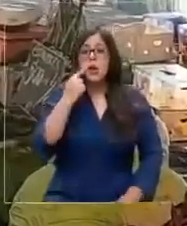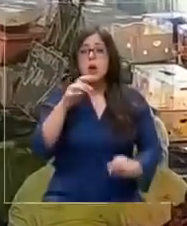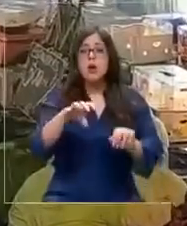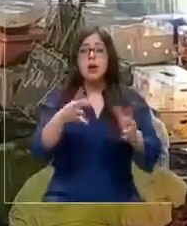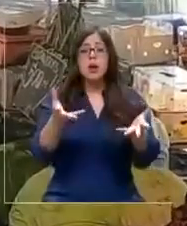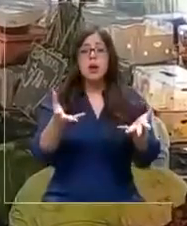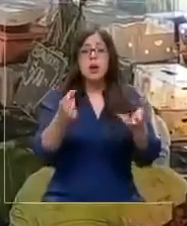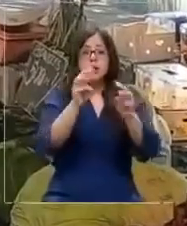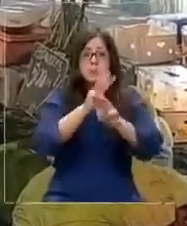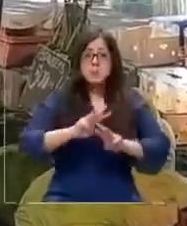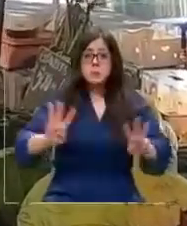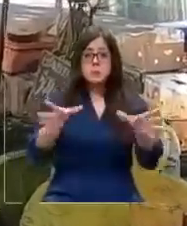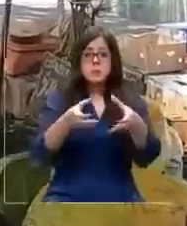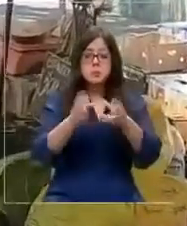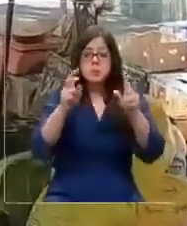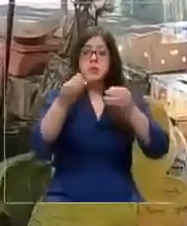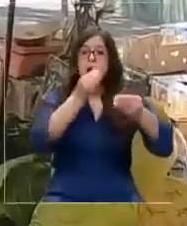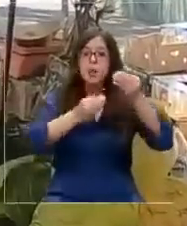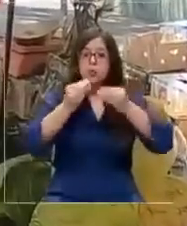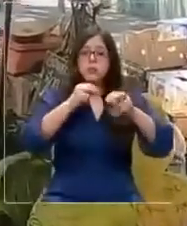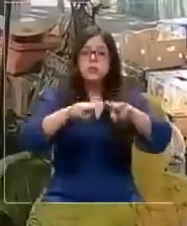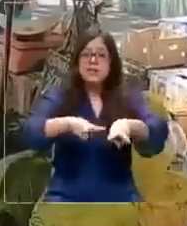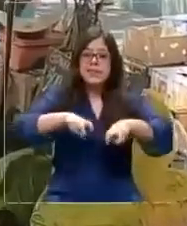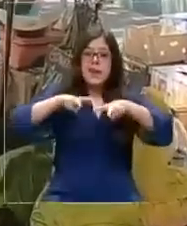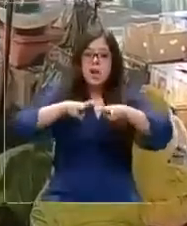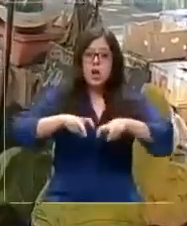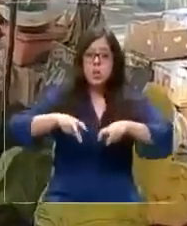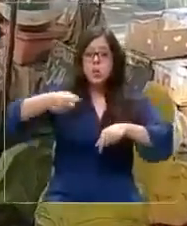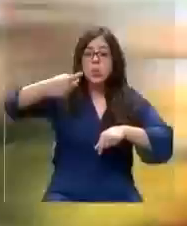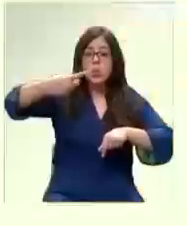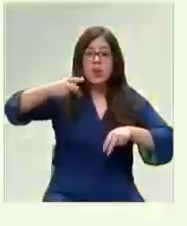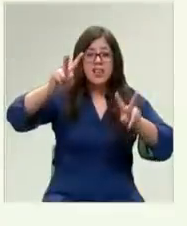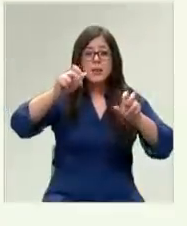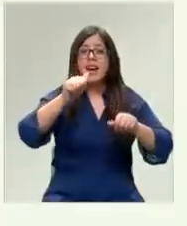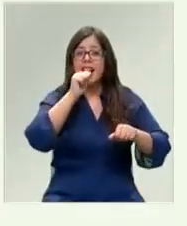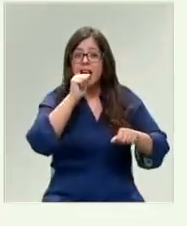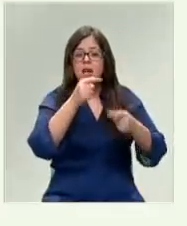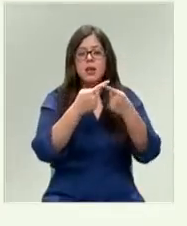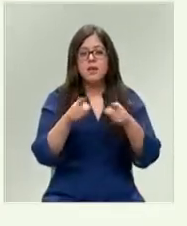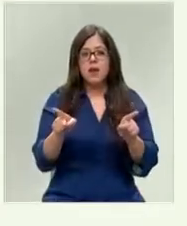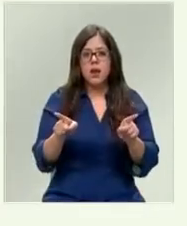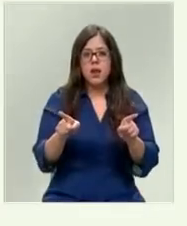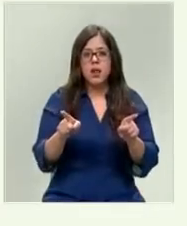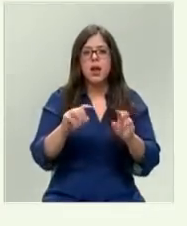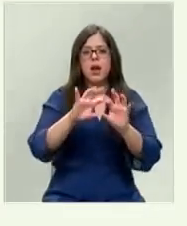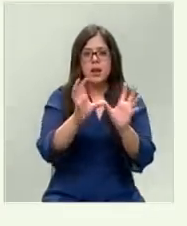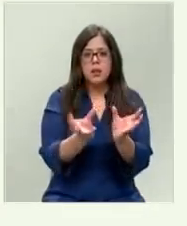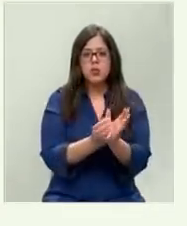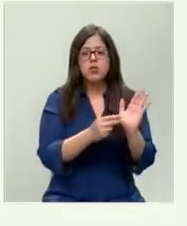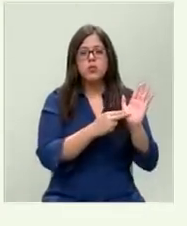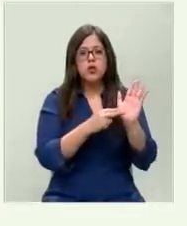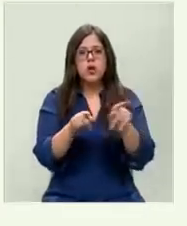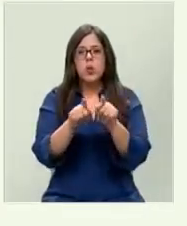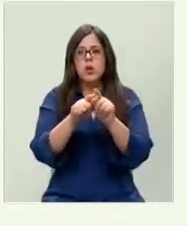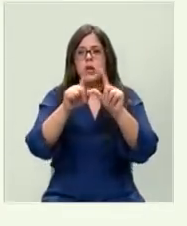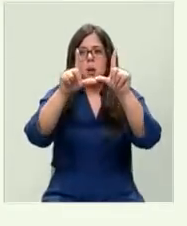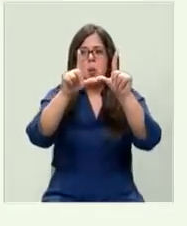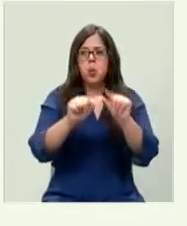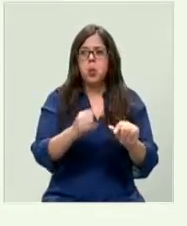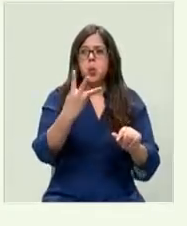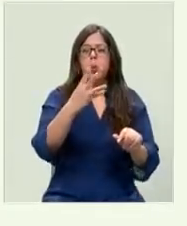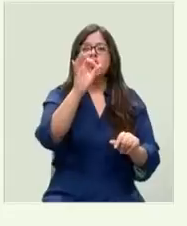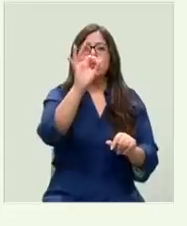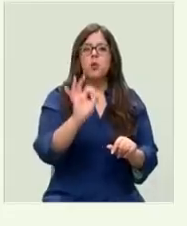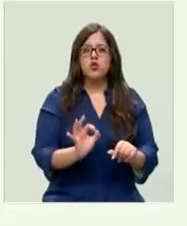Organización de Naciones Unidas para la Alimentación y la Agricultura, lo que pasó con el arroz es distinto. Internacionalmente mostró un retroceso en su valor de un